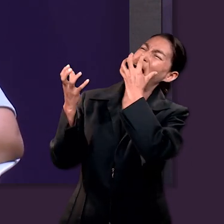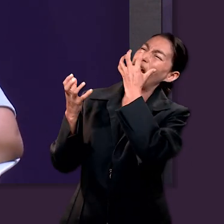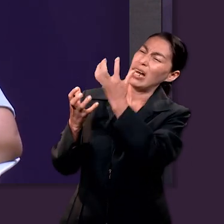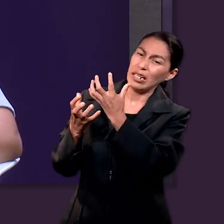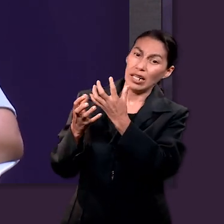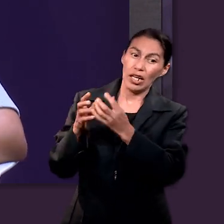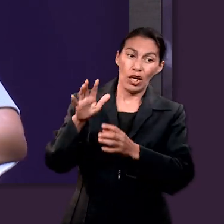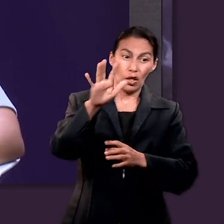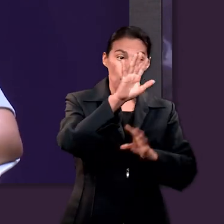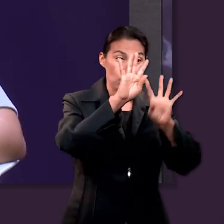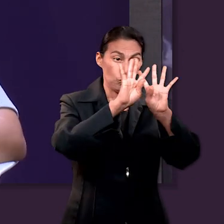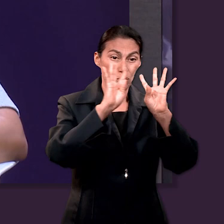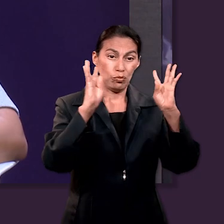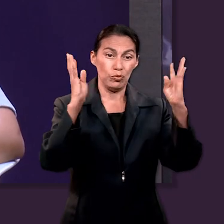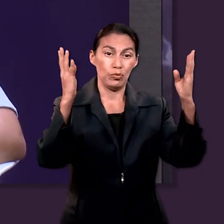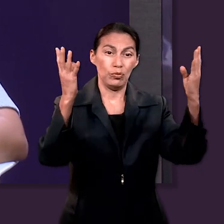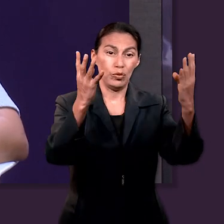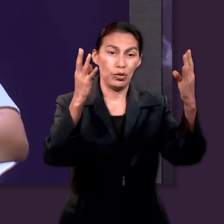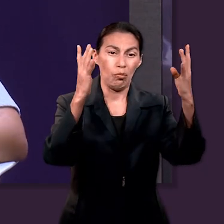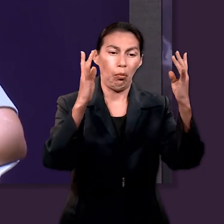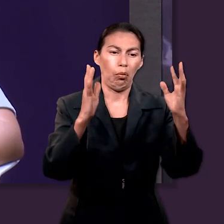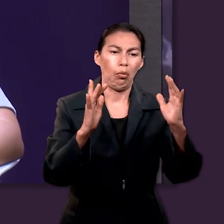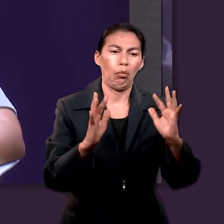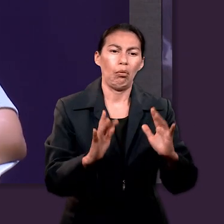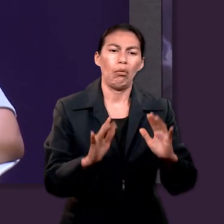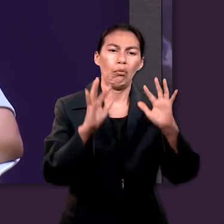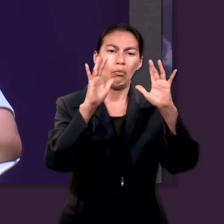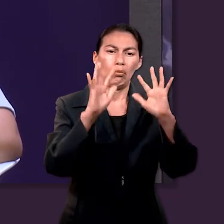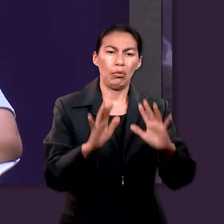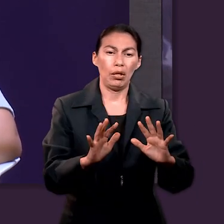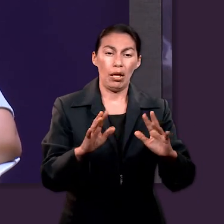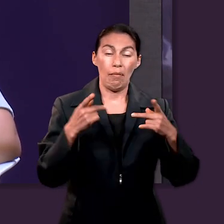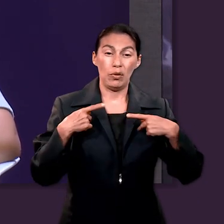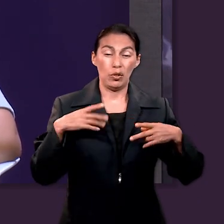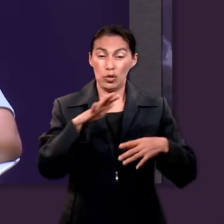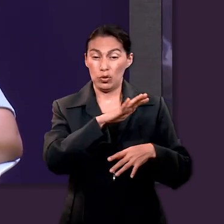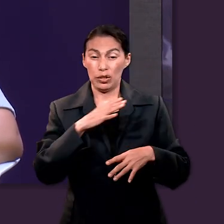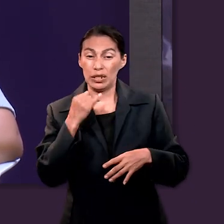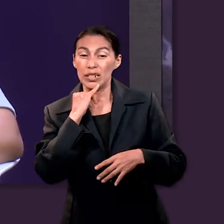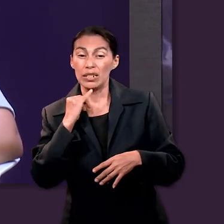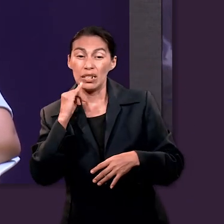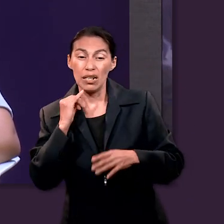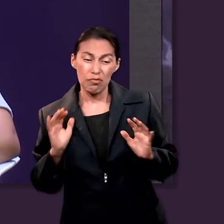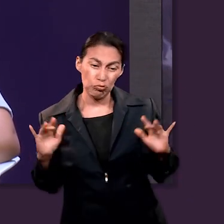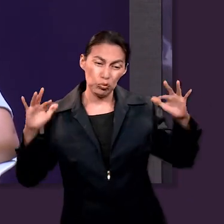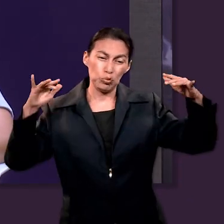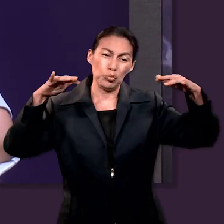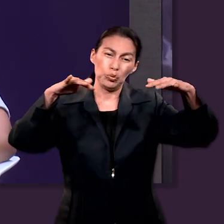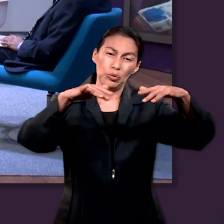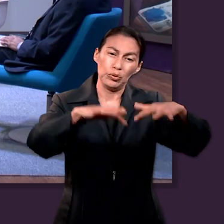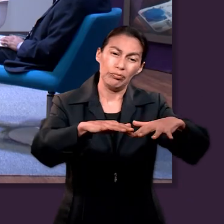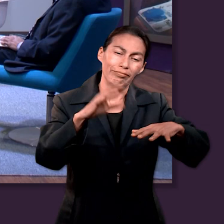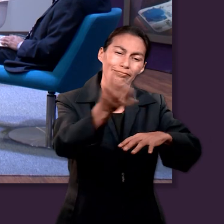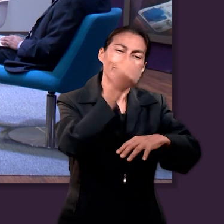cuando los muros se abaten y es cuando empieza la conquista del pueblo de Israel.